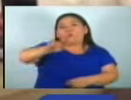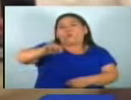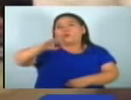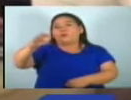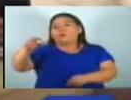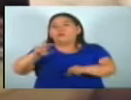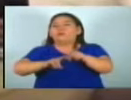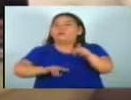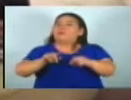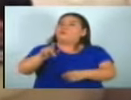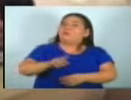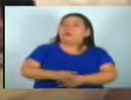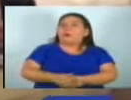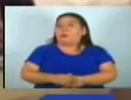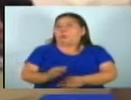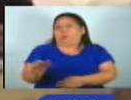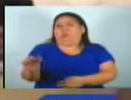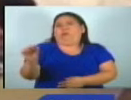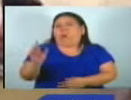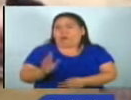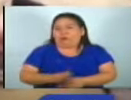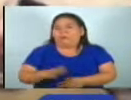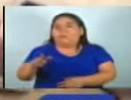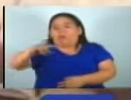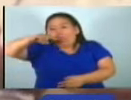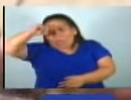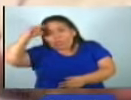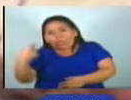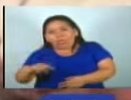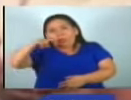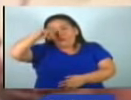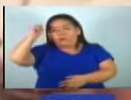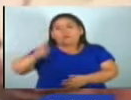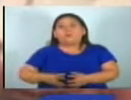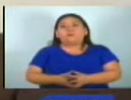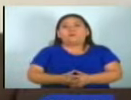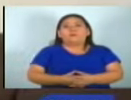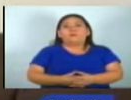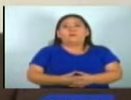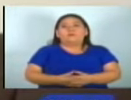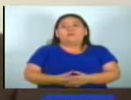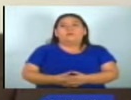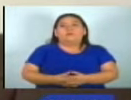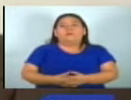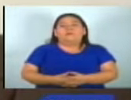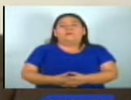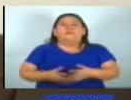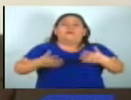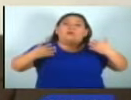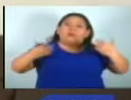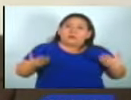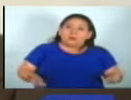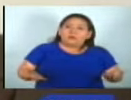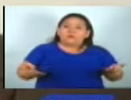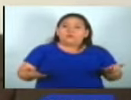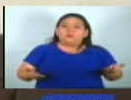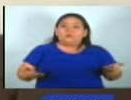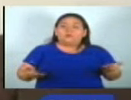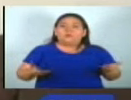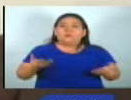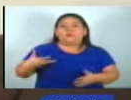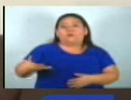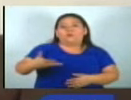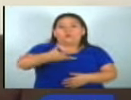mencionan que eso es muy poco para el trabajo que realizarán En el caso de nosotros como